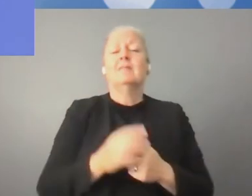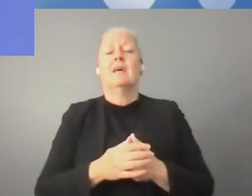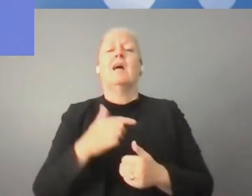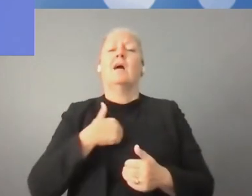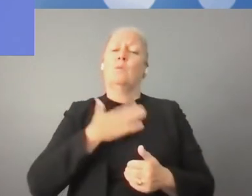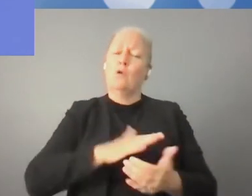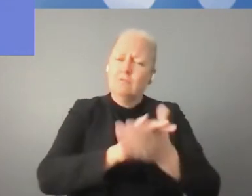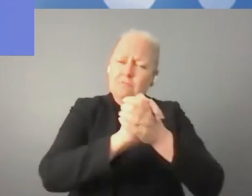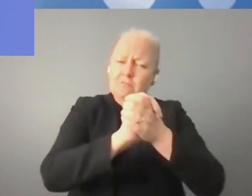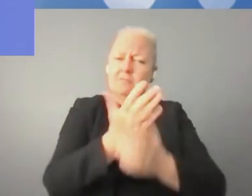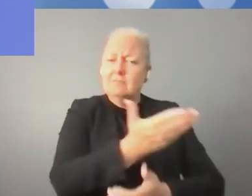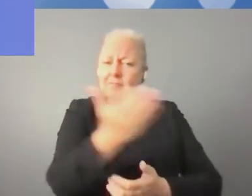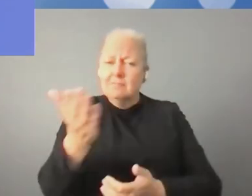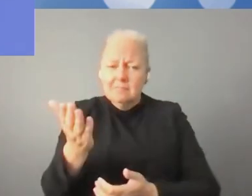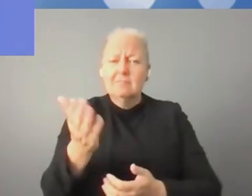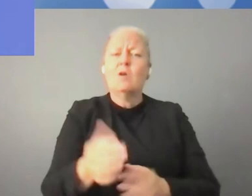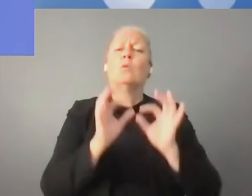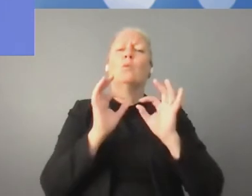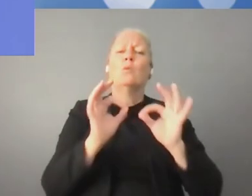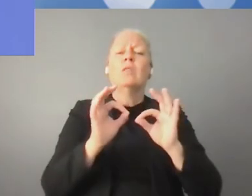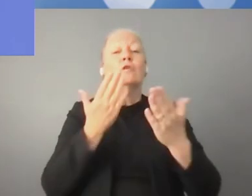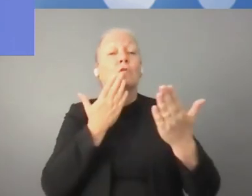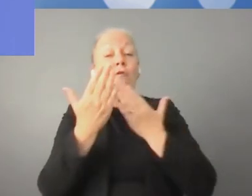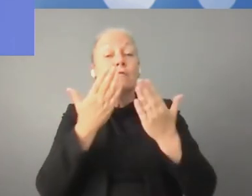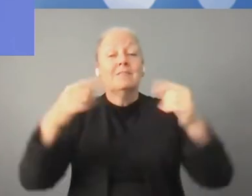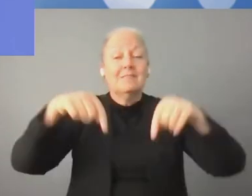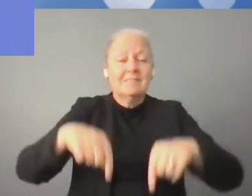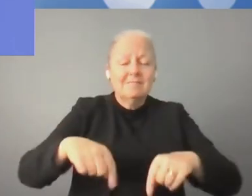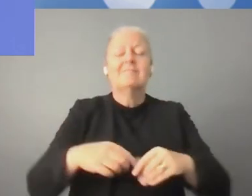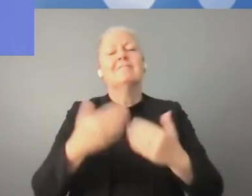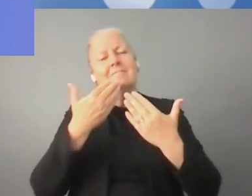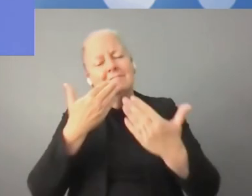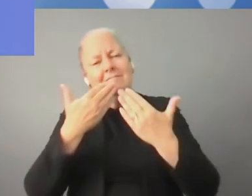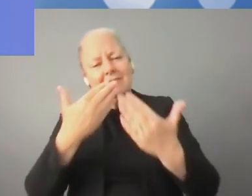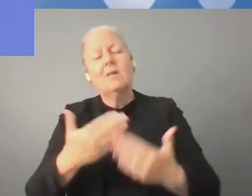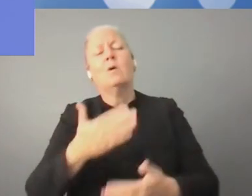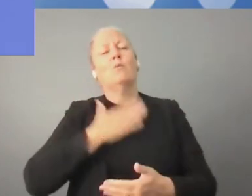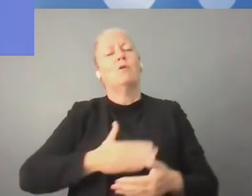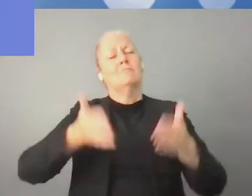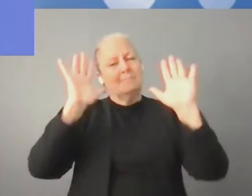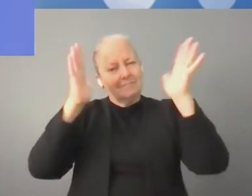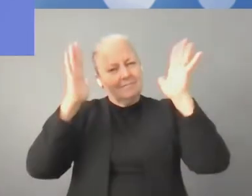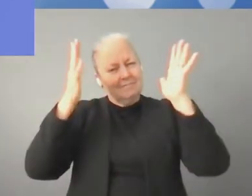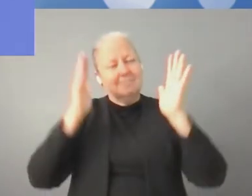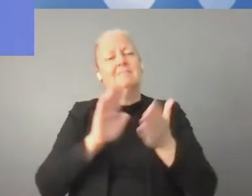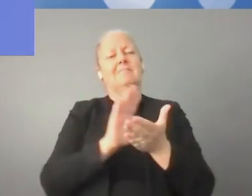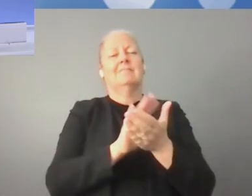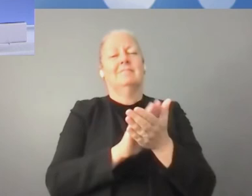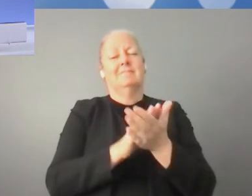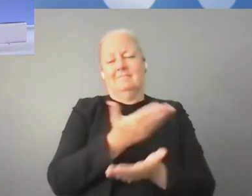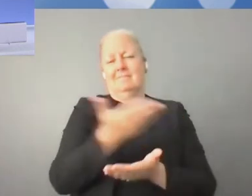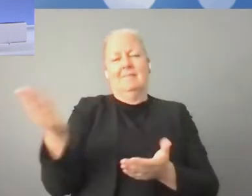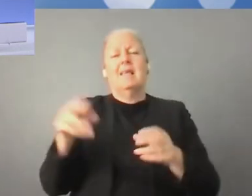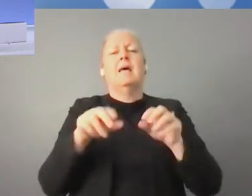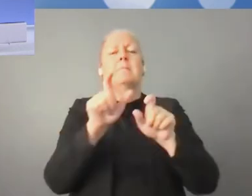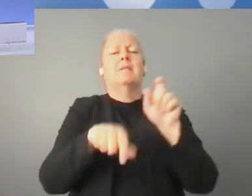sufrido, pero pienso que valió la pena. Muchas gracias a todos por su atención y que tengan un